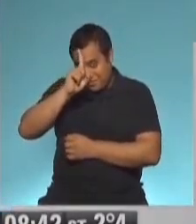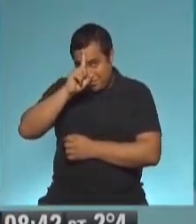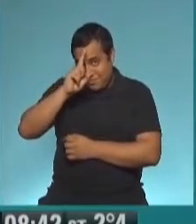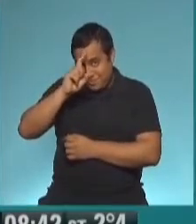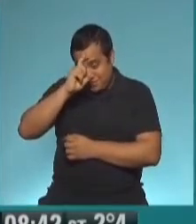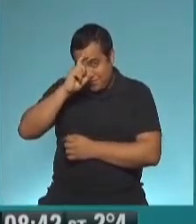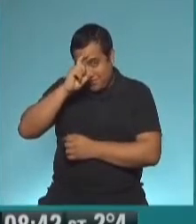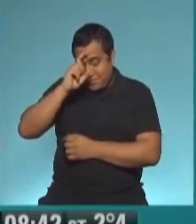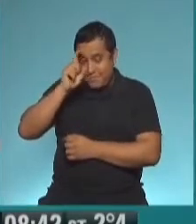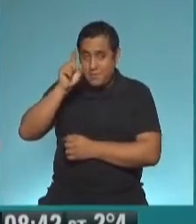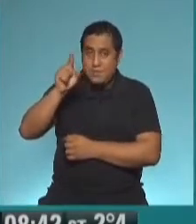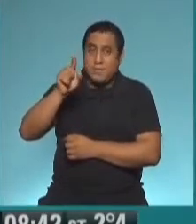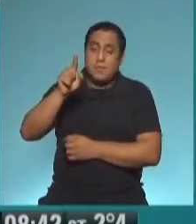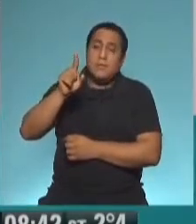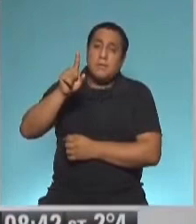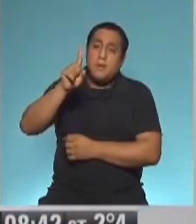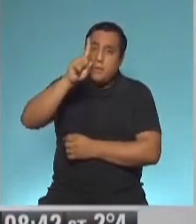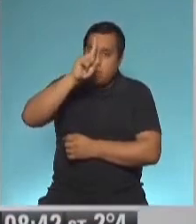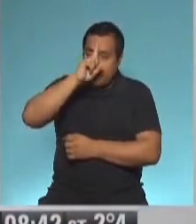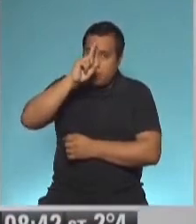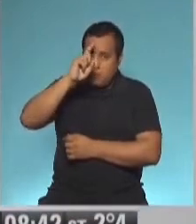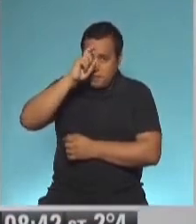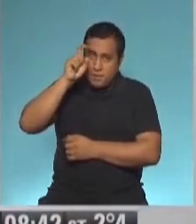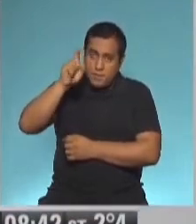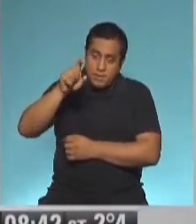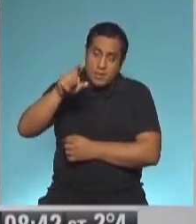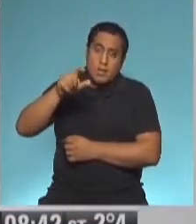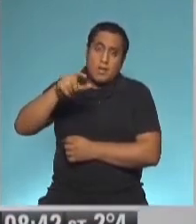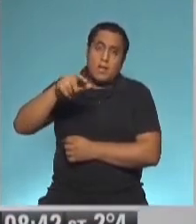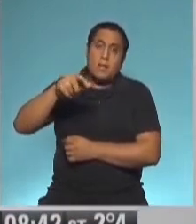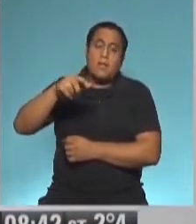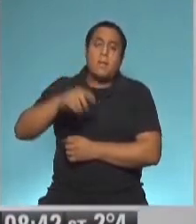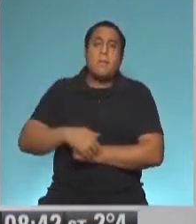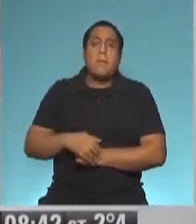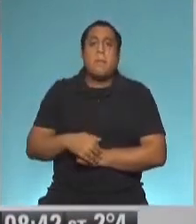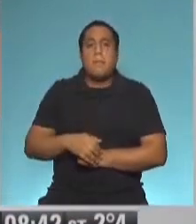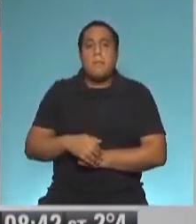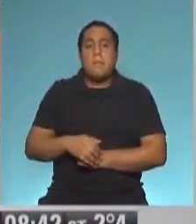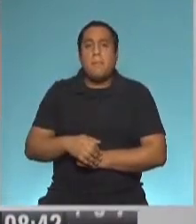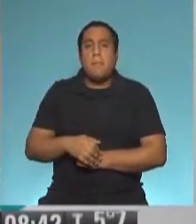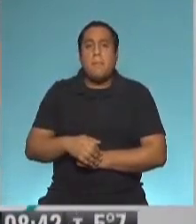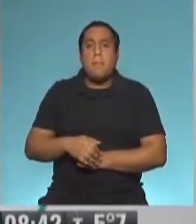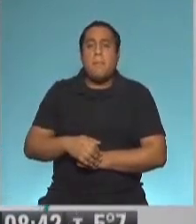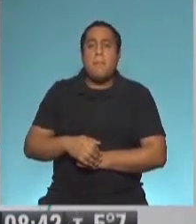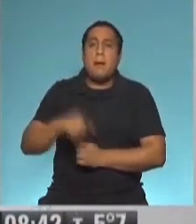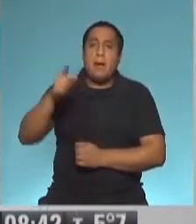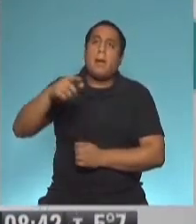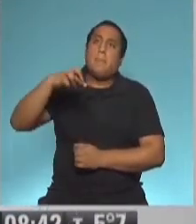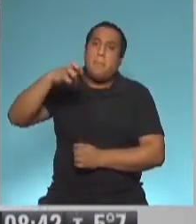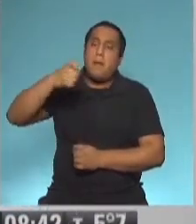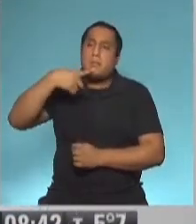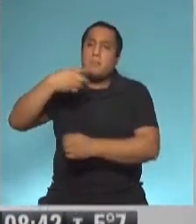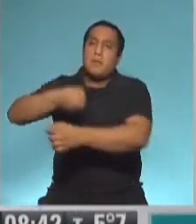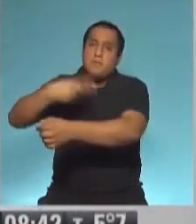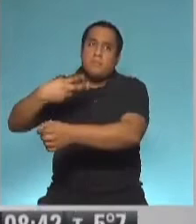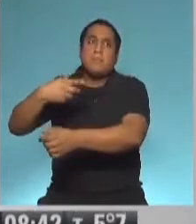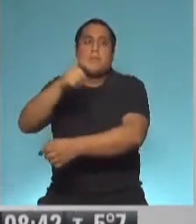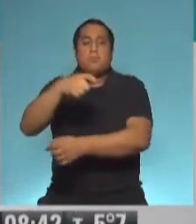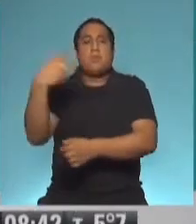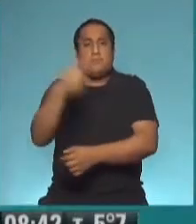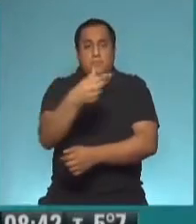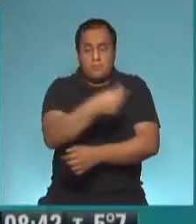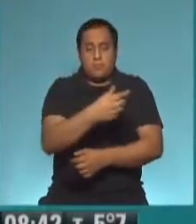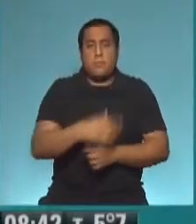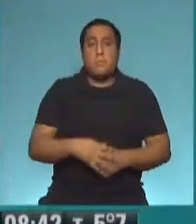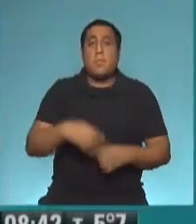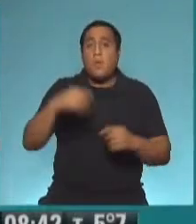plasma para ser, obviamente, transfundido a los pacientes. El plasma, hoy por